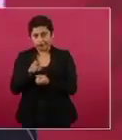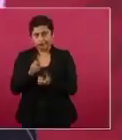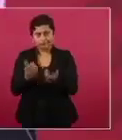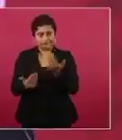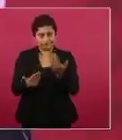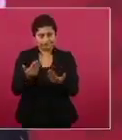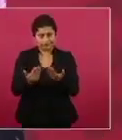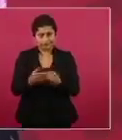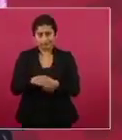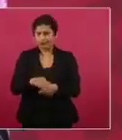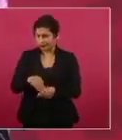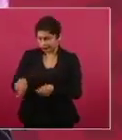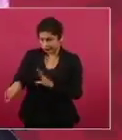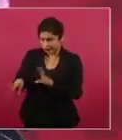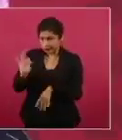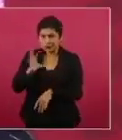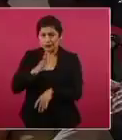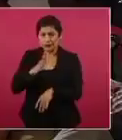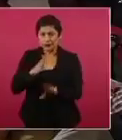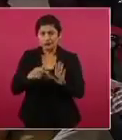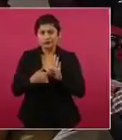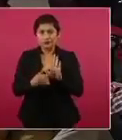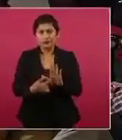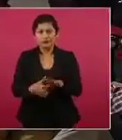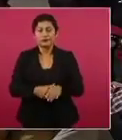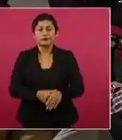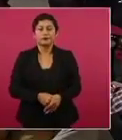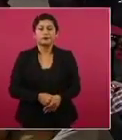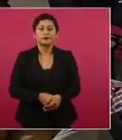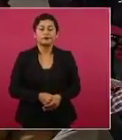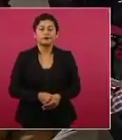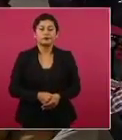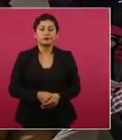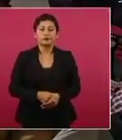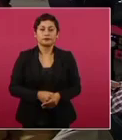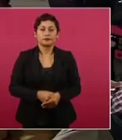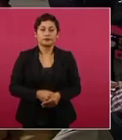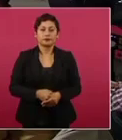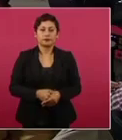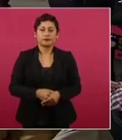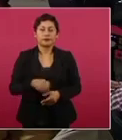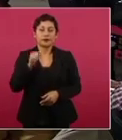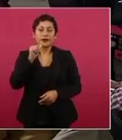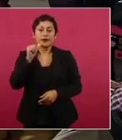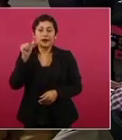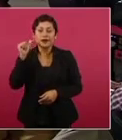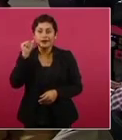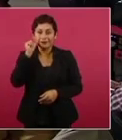A ver si tienes también el dato, el de ayer.